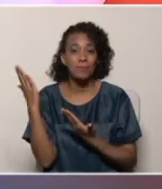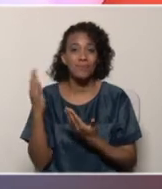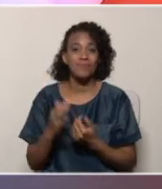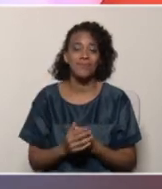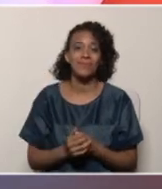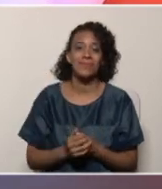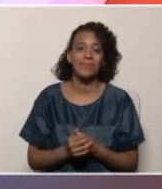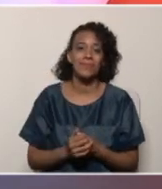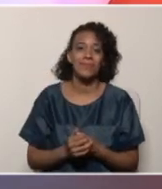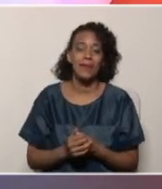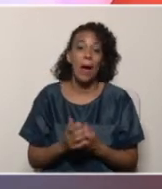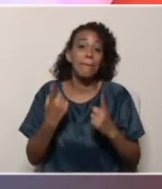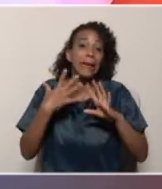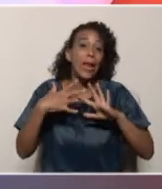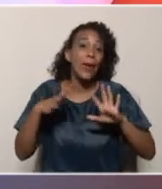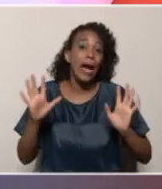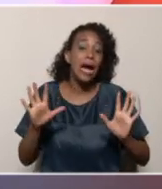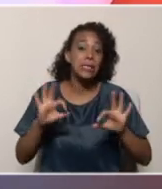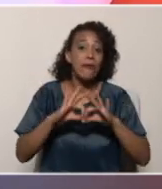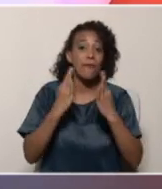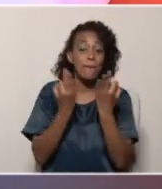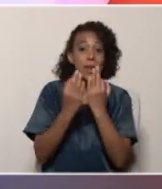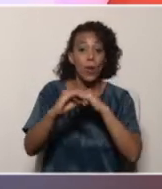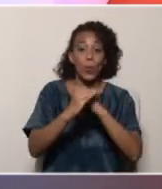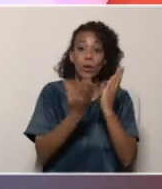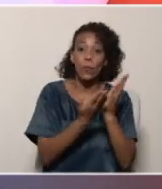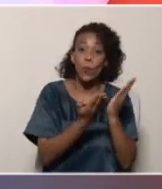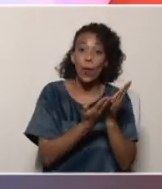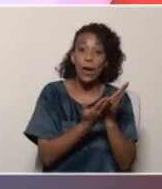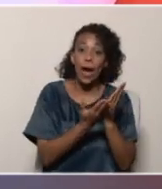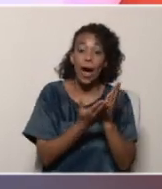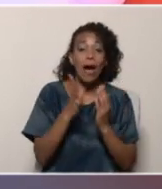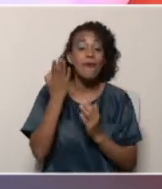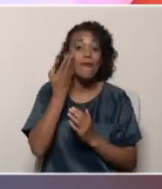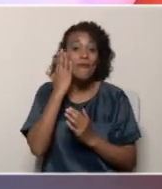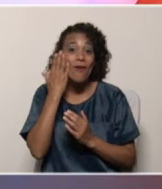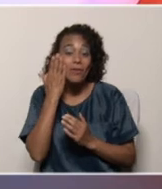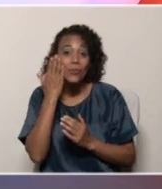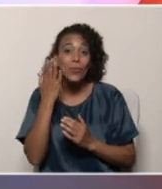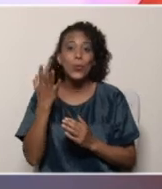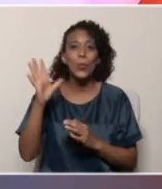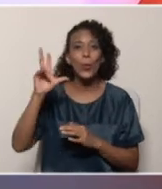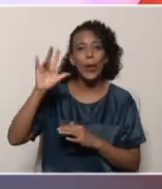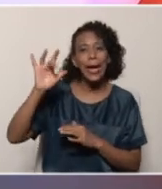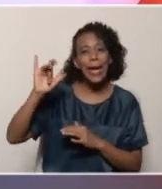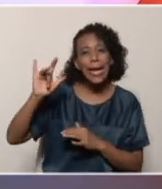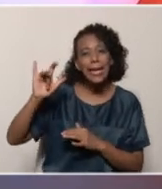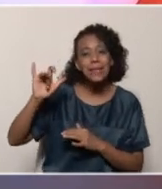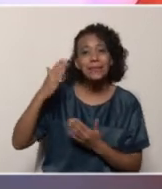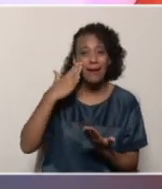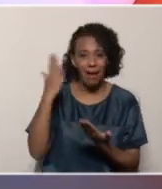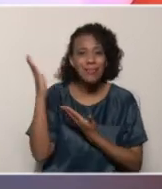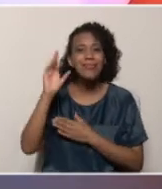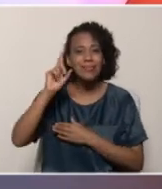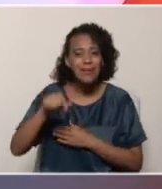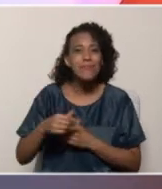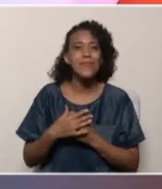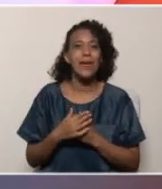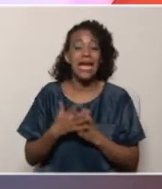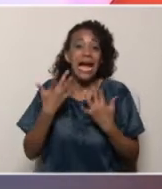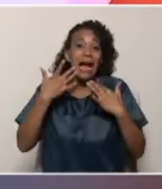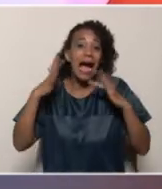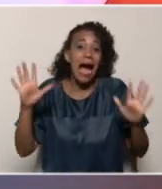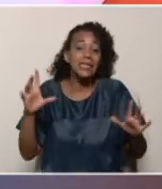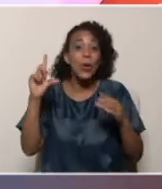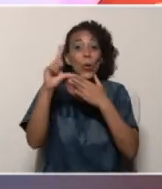Educación. Pero en el caso de Cada Familia, una escuela, puedes conseguirnos en Facebook y en Instagram arroba cadafamiliunascuela y en el